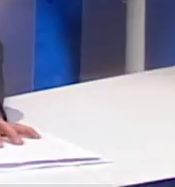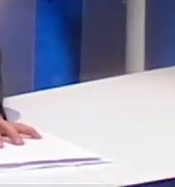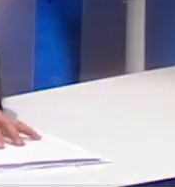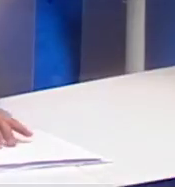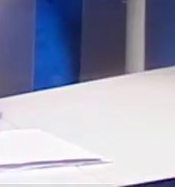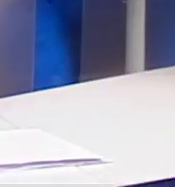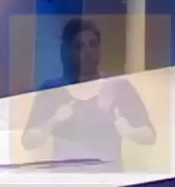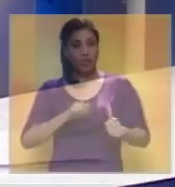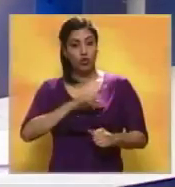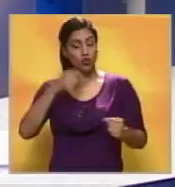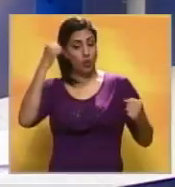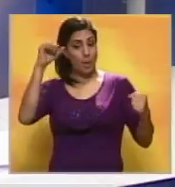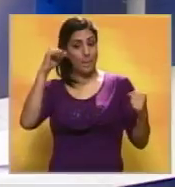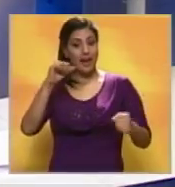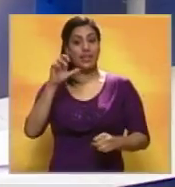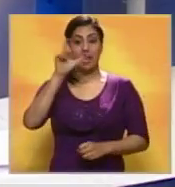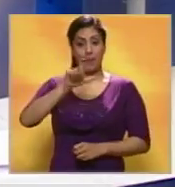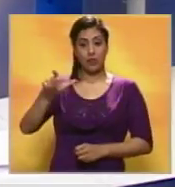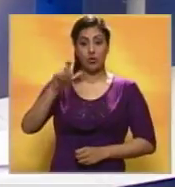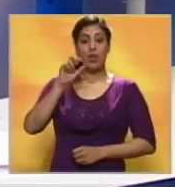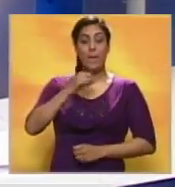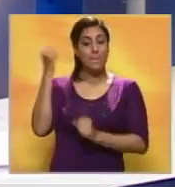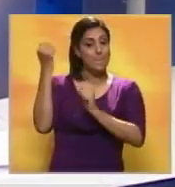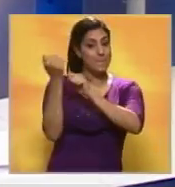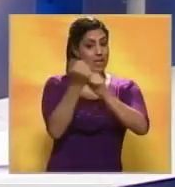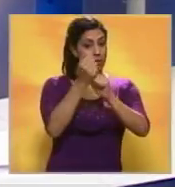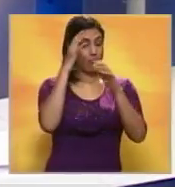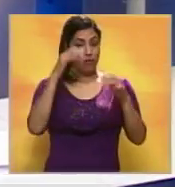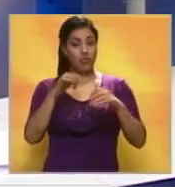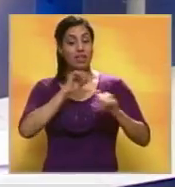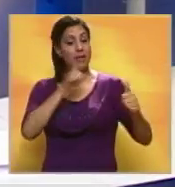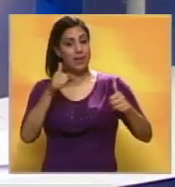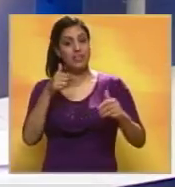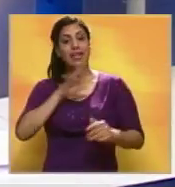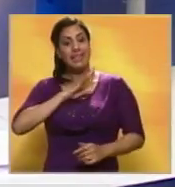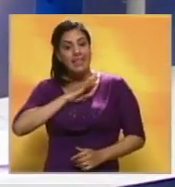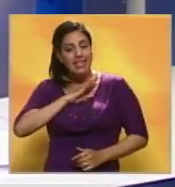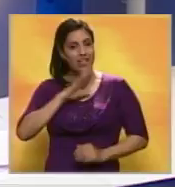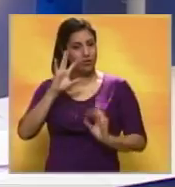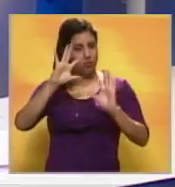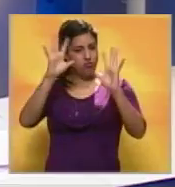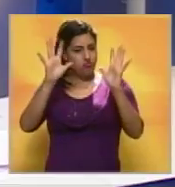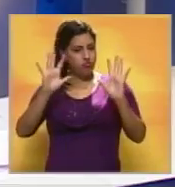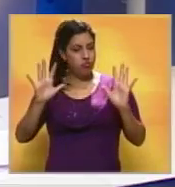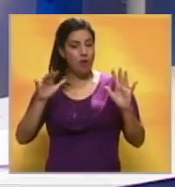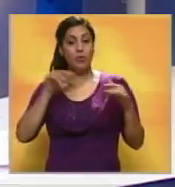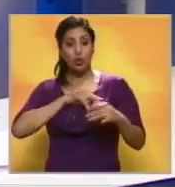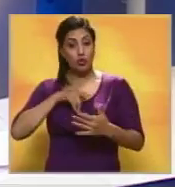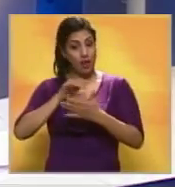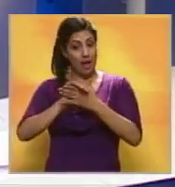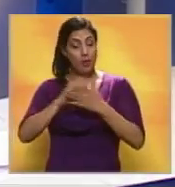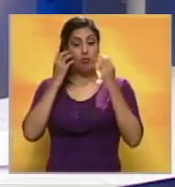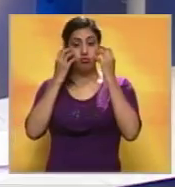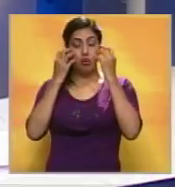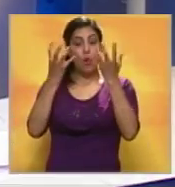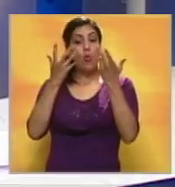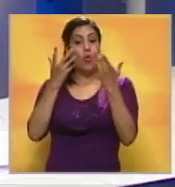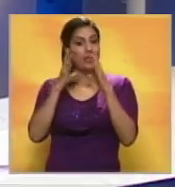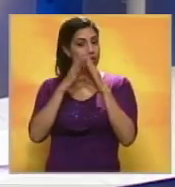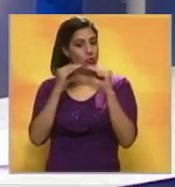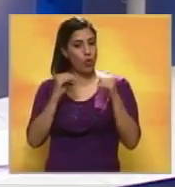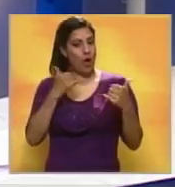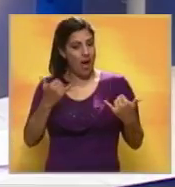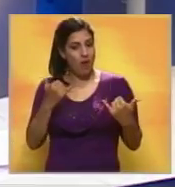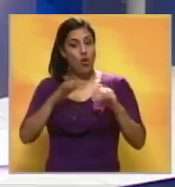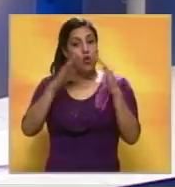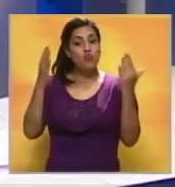Bien, los entrenamientos primaverales del béisbol de Grandes Ligas empiezan a tomar forma. Nuestro compañero Gregorio Rojas nos trae toda la